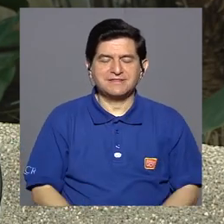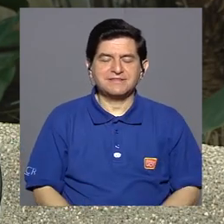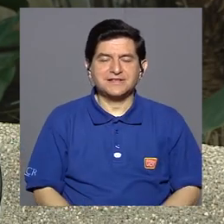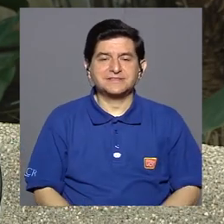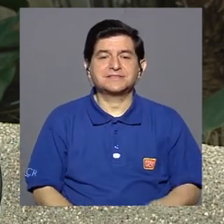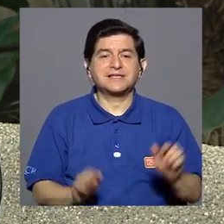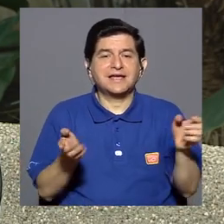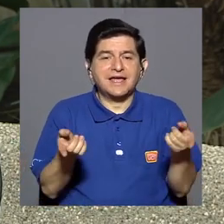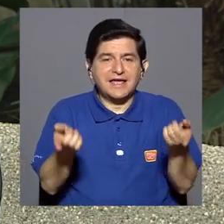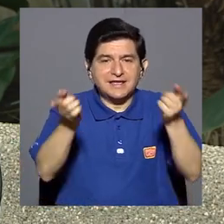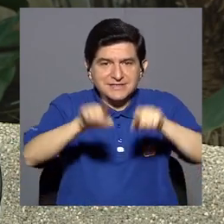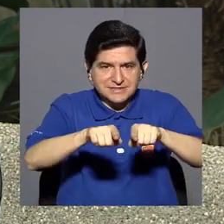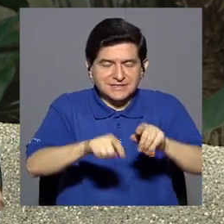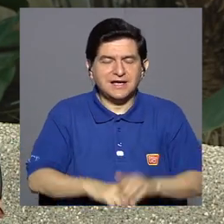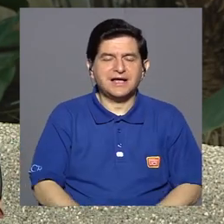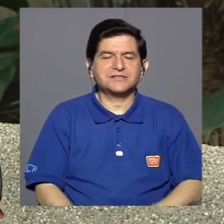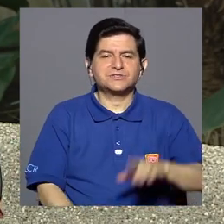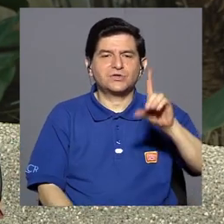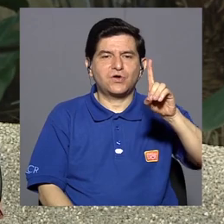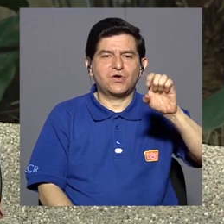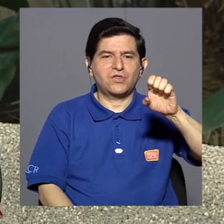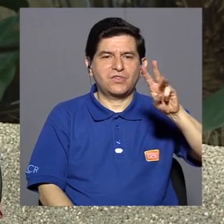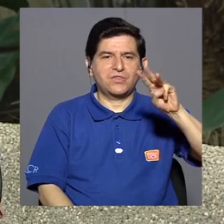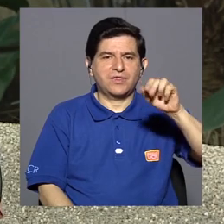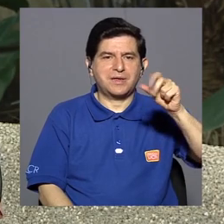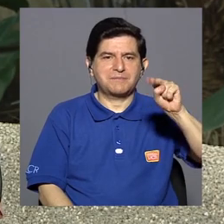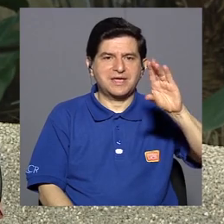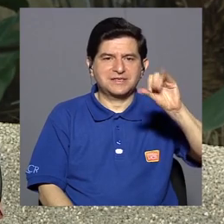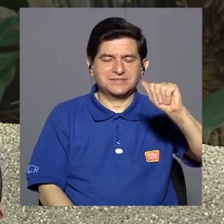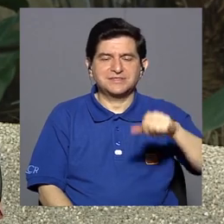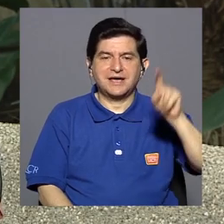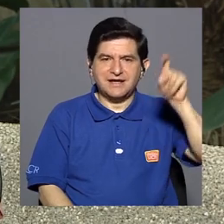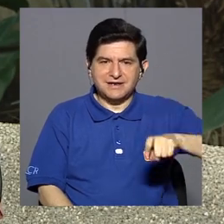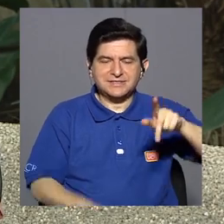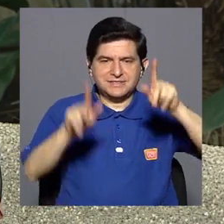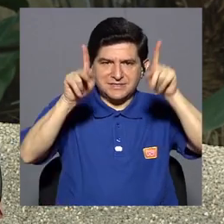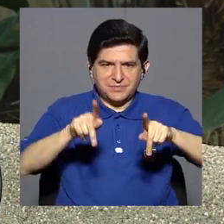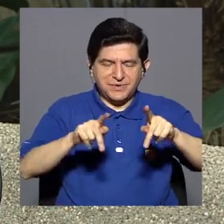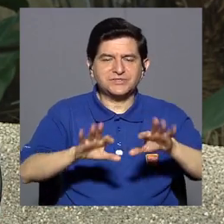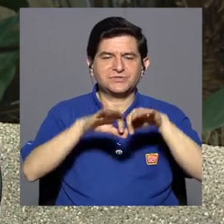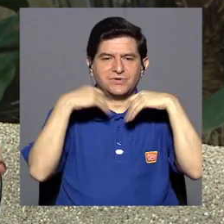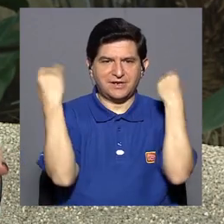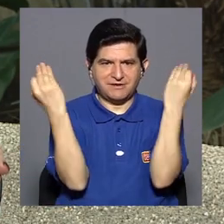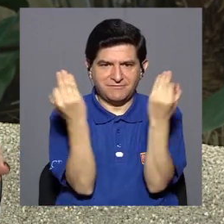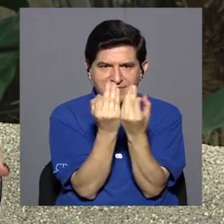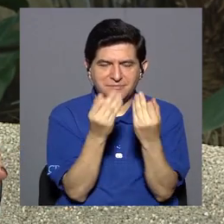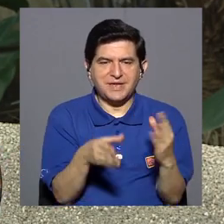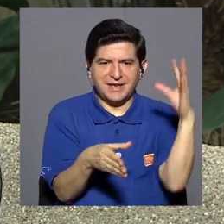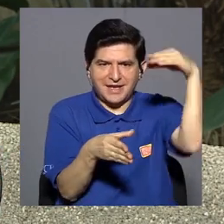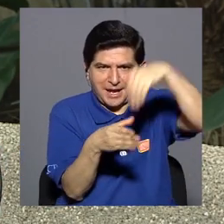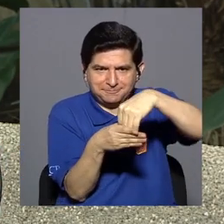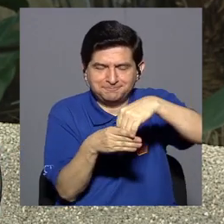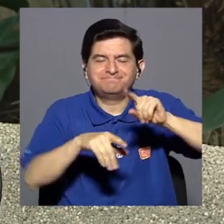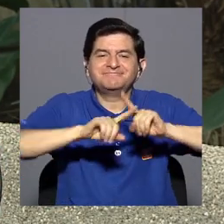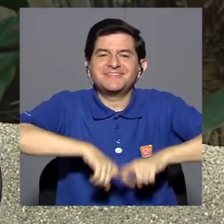síndrome demencial, como es la demencia, son enfermedades que necesita que la familia se involucre. Y dependiendo